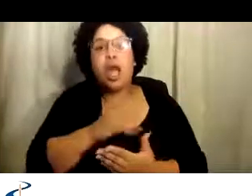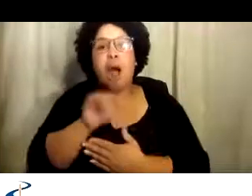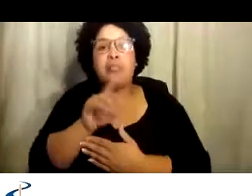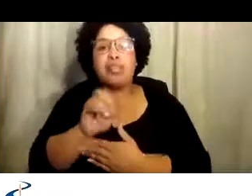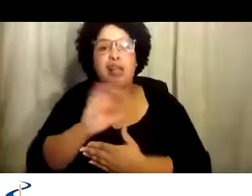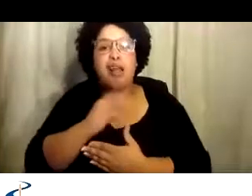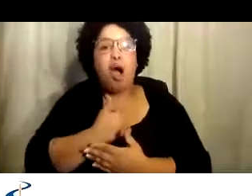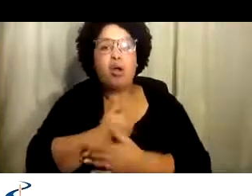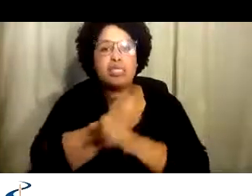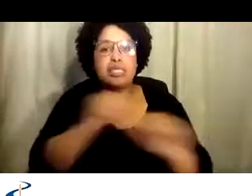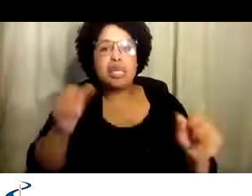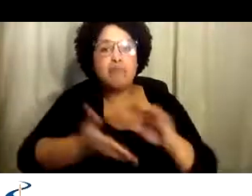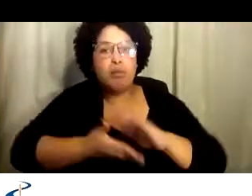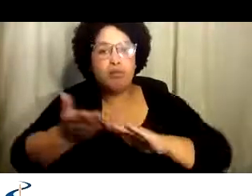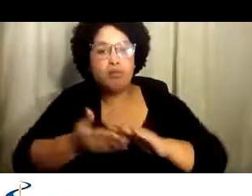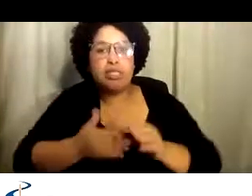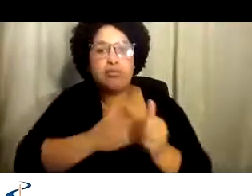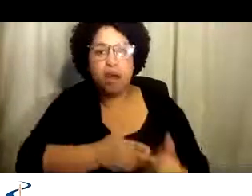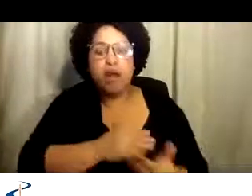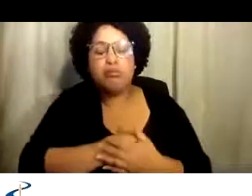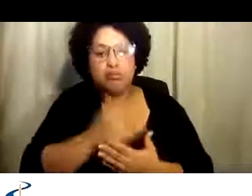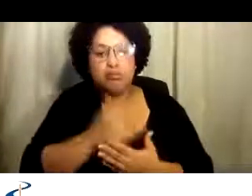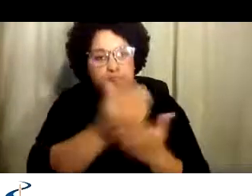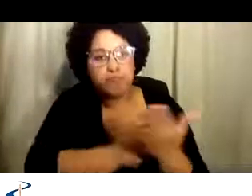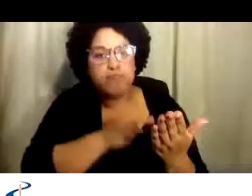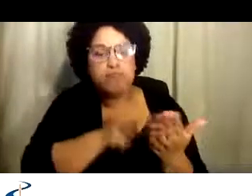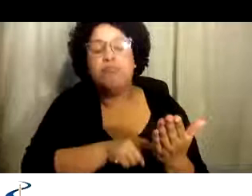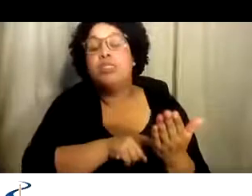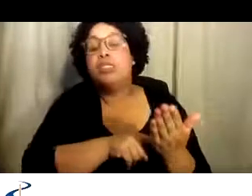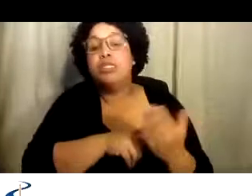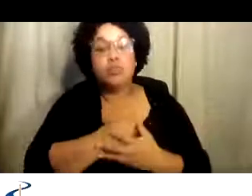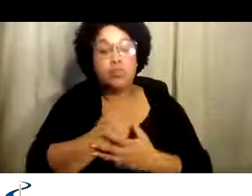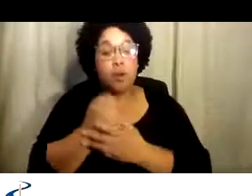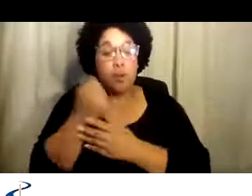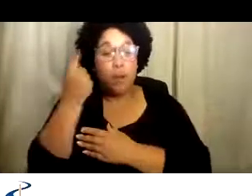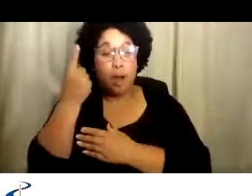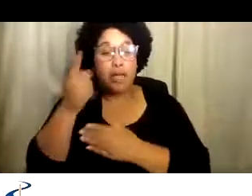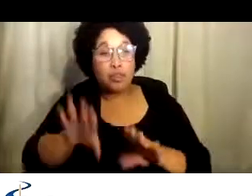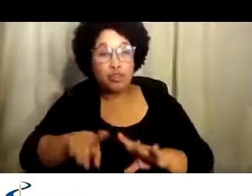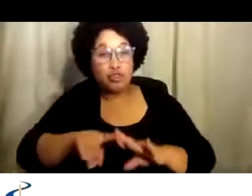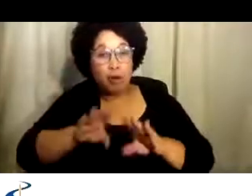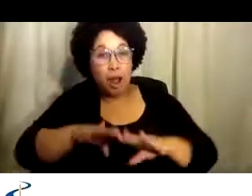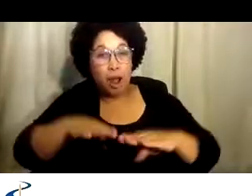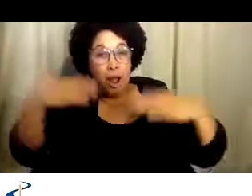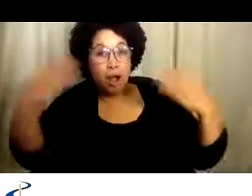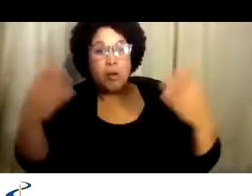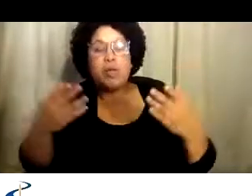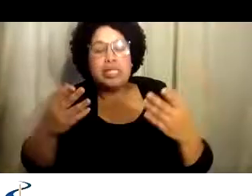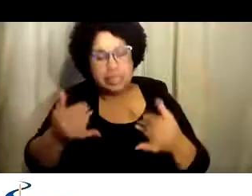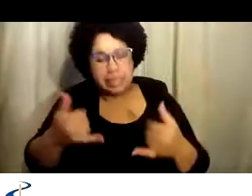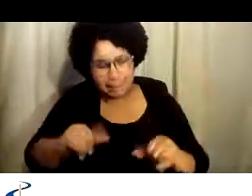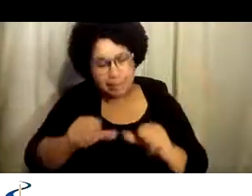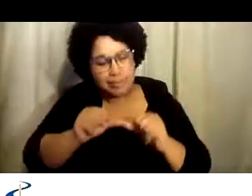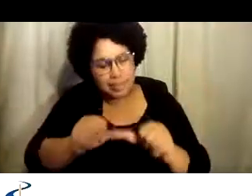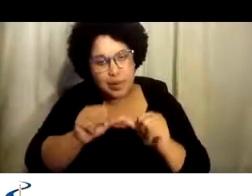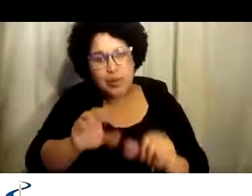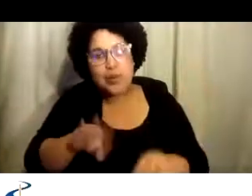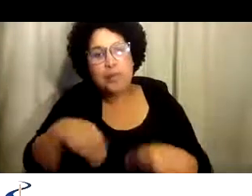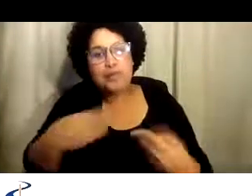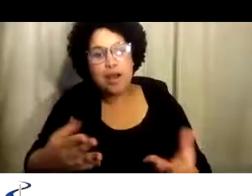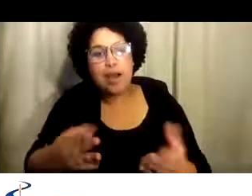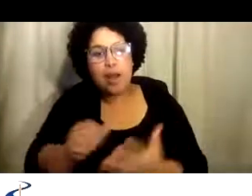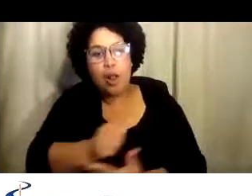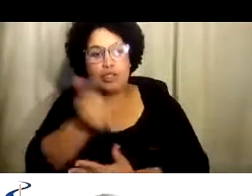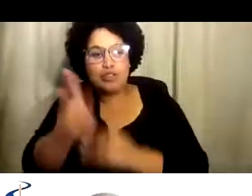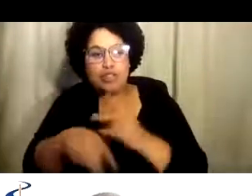es que pasa así, actualizar nuestra propia guía. Vamos a continuar ofreciendo estos servicios alternativos en cuanto sigamos